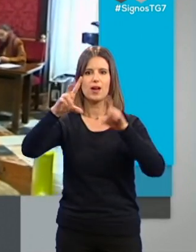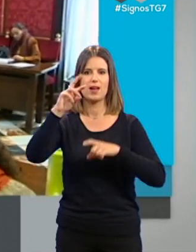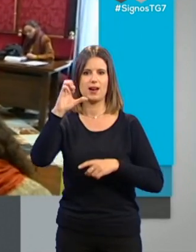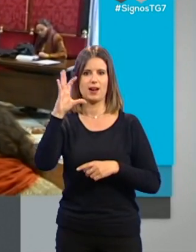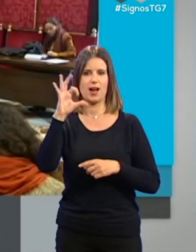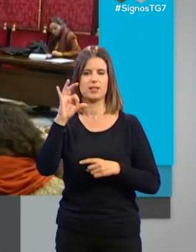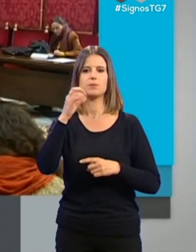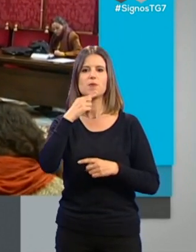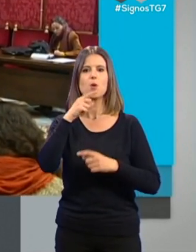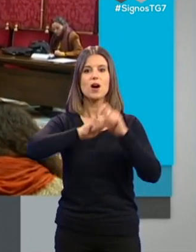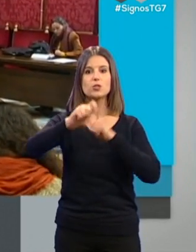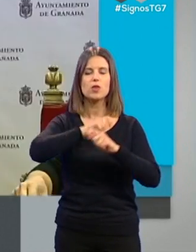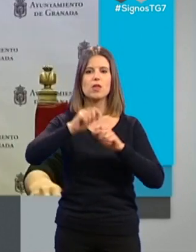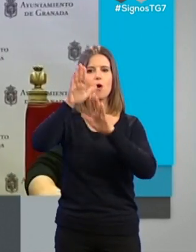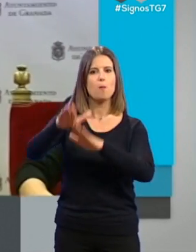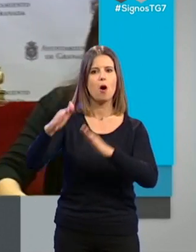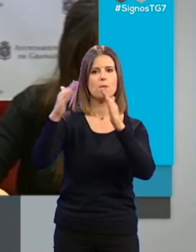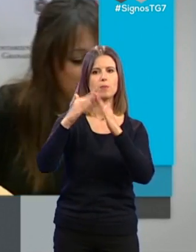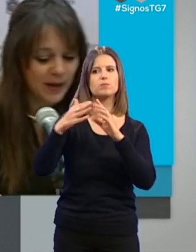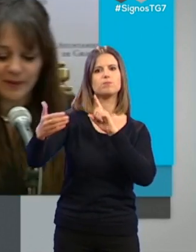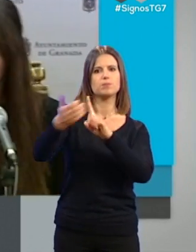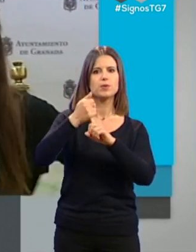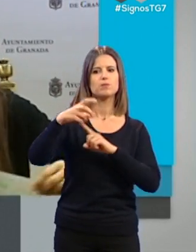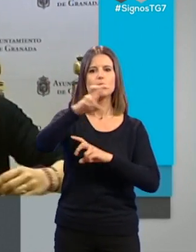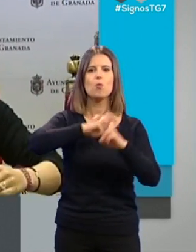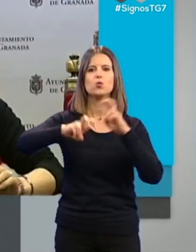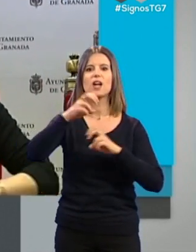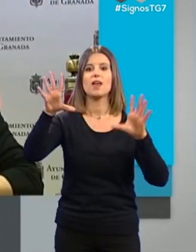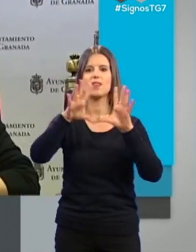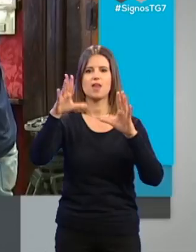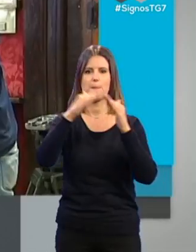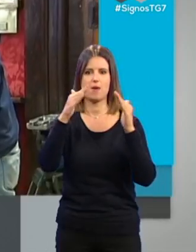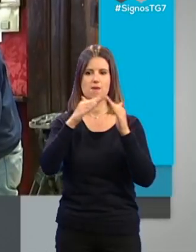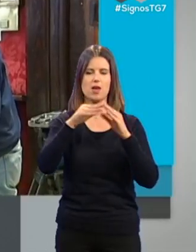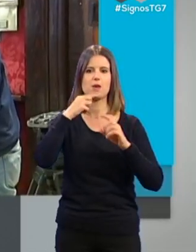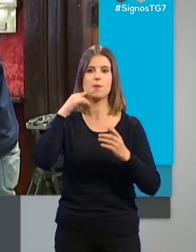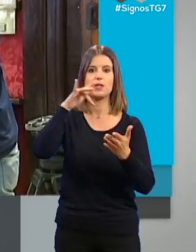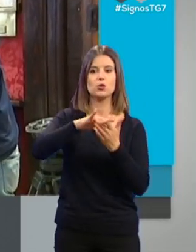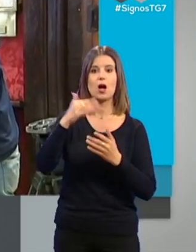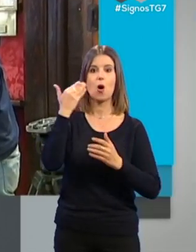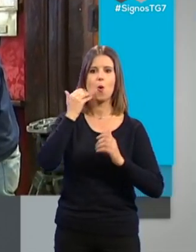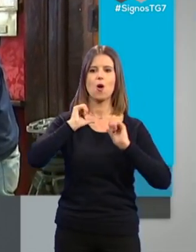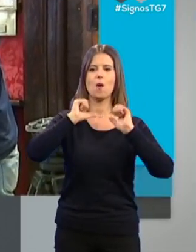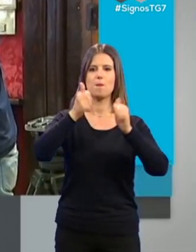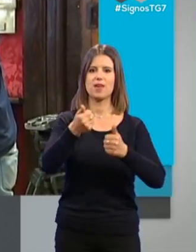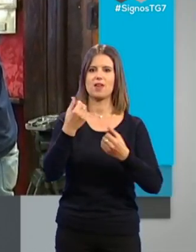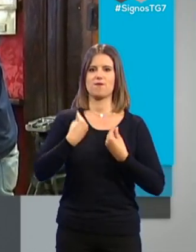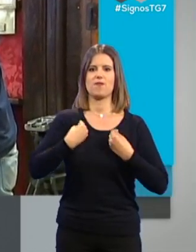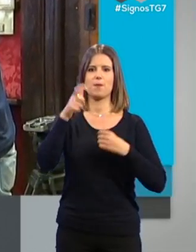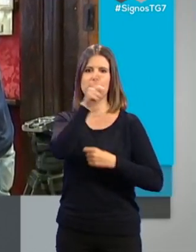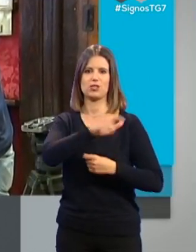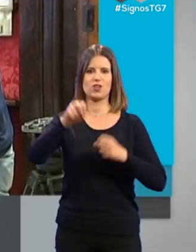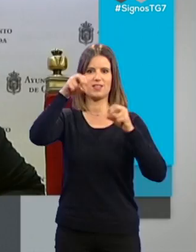Provivienda ha permitido la localización de 10 viviendas a las que desde el mes de julio se han ido incorporando las personas sin hogar